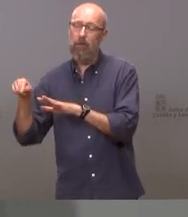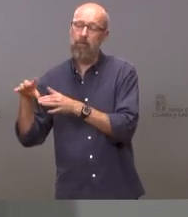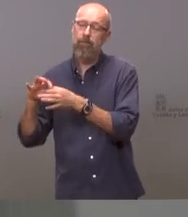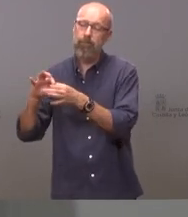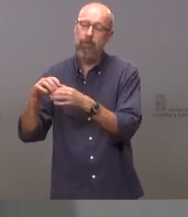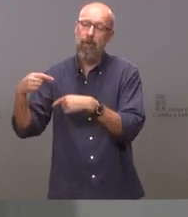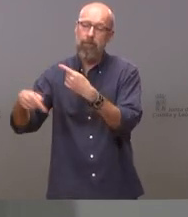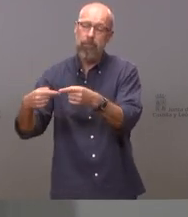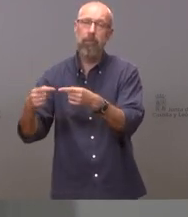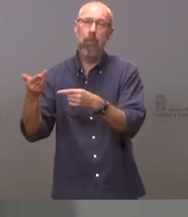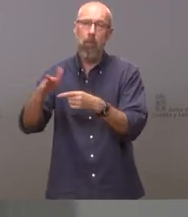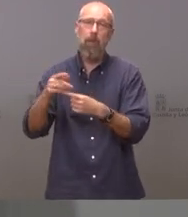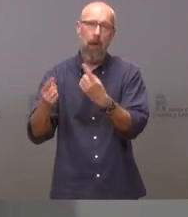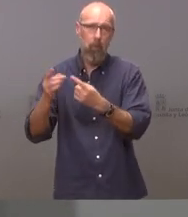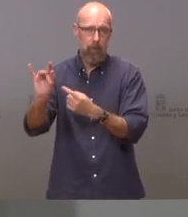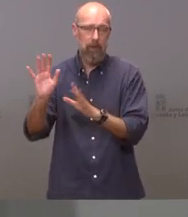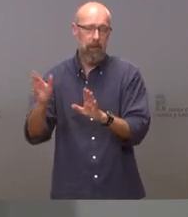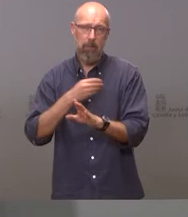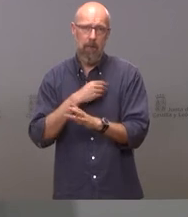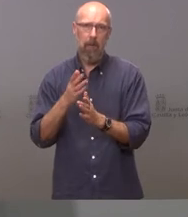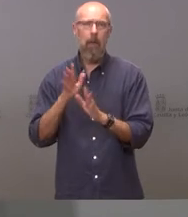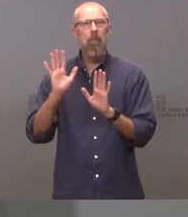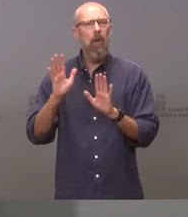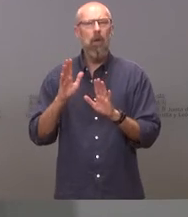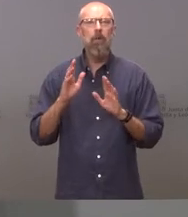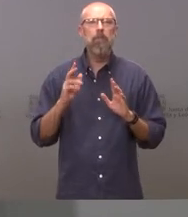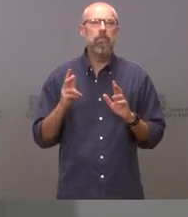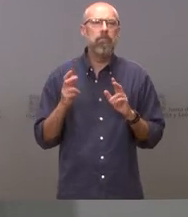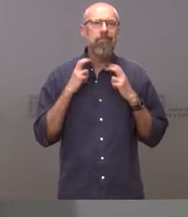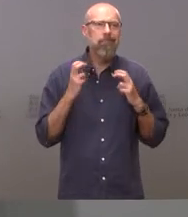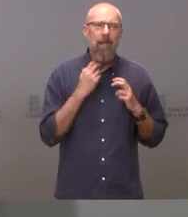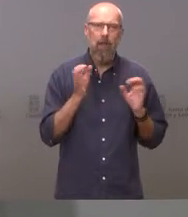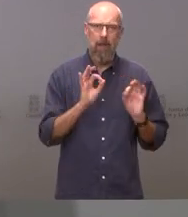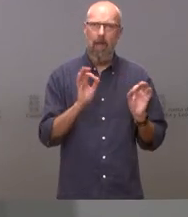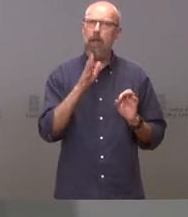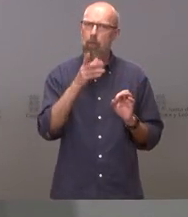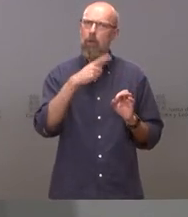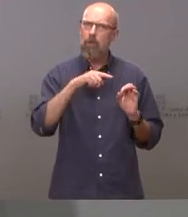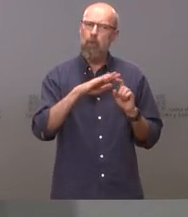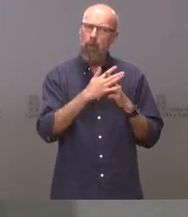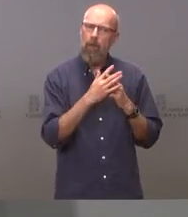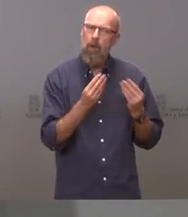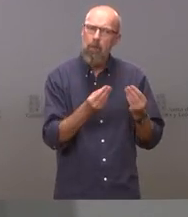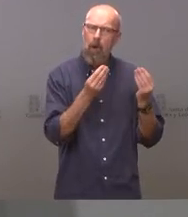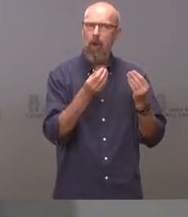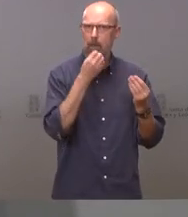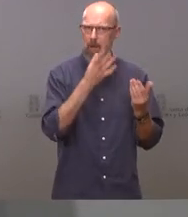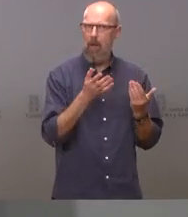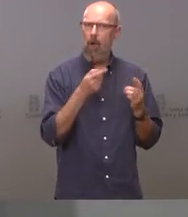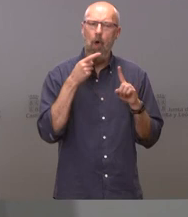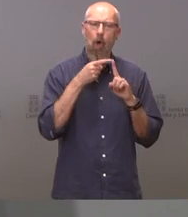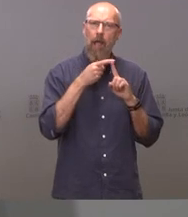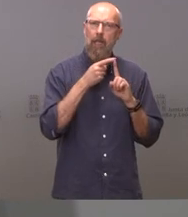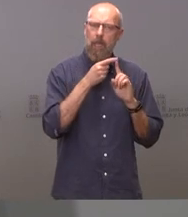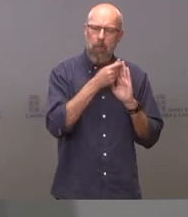que desesperarse porque estamos yendo muy bien muy bien estamos avanzando muy bien estamos cumpliendo nuestros objetivos